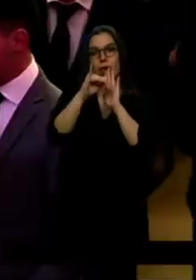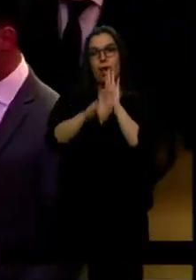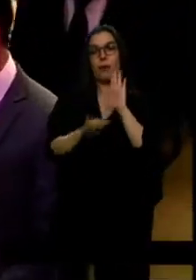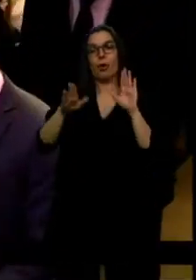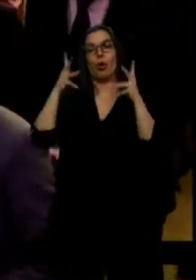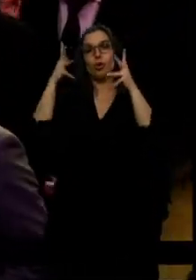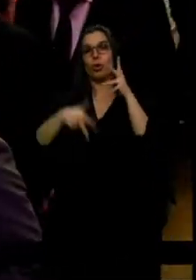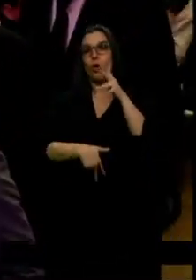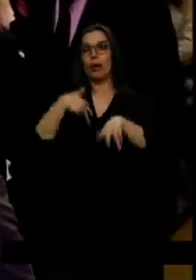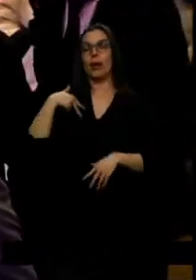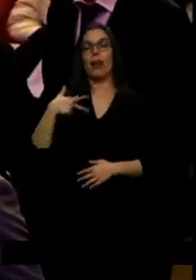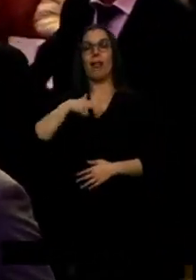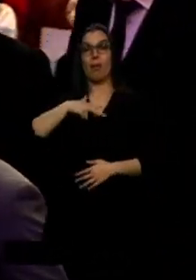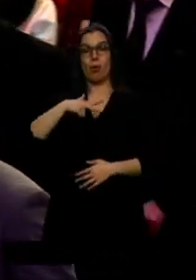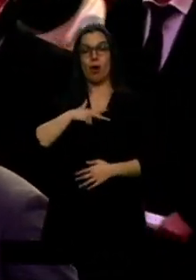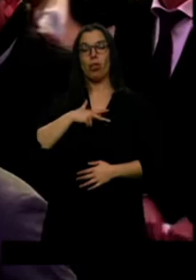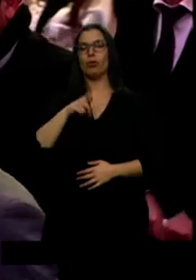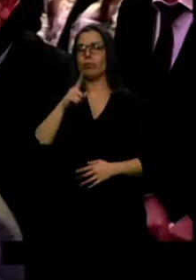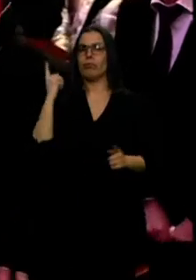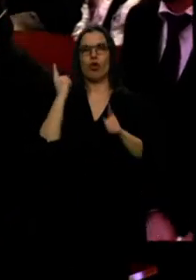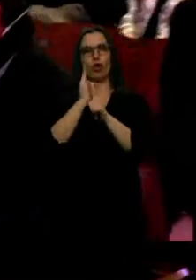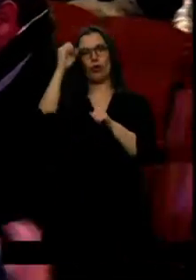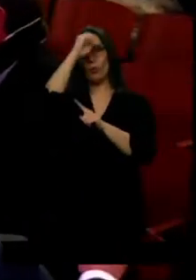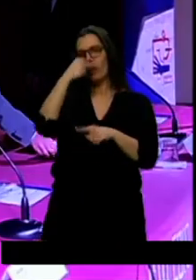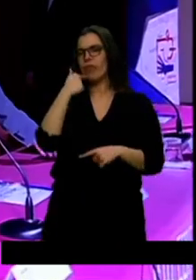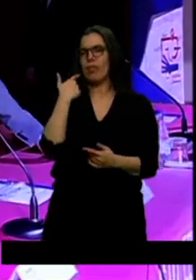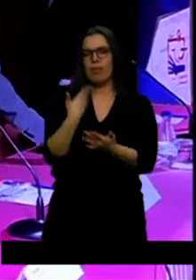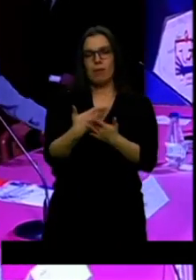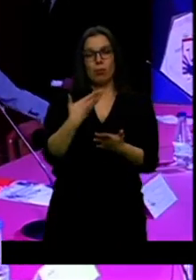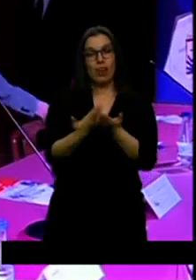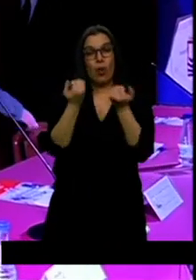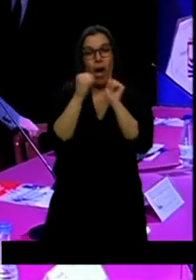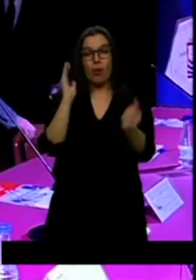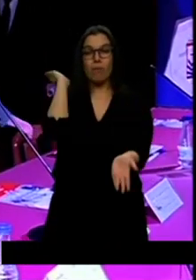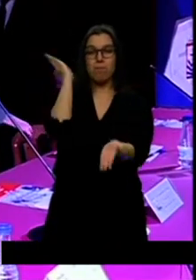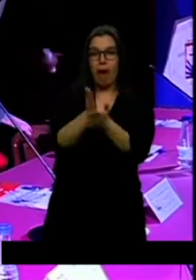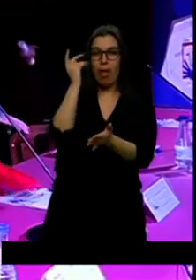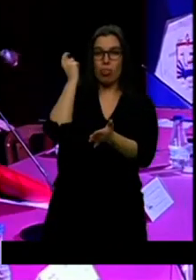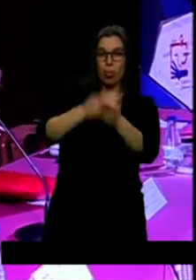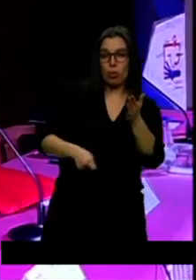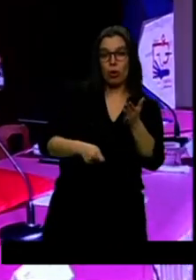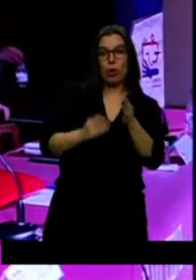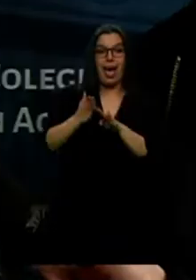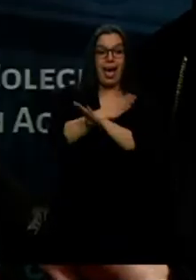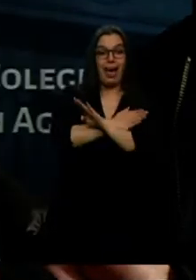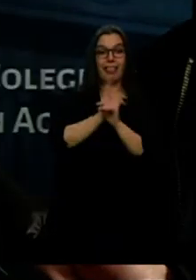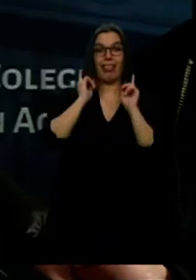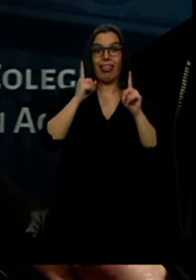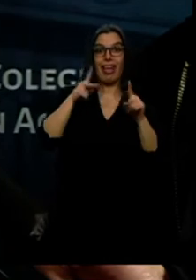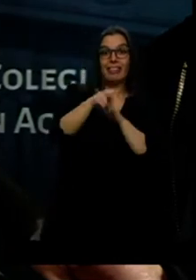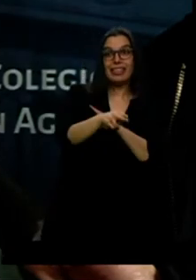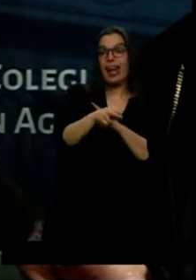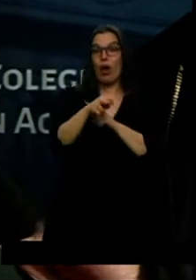General de la Abogacía que insiste en que está demostrado que endurecer las penas no reduce los delitos. Que no tiene